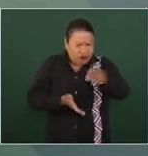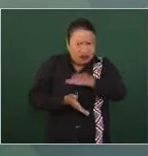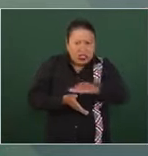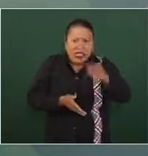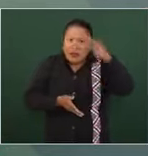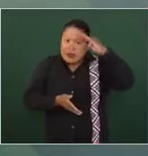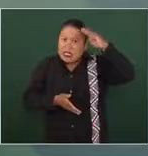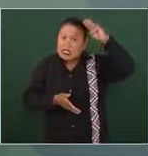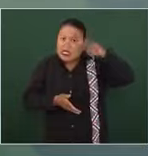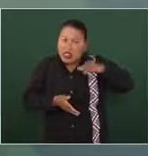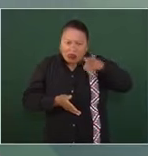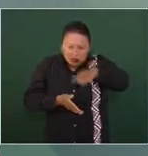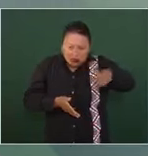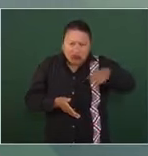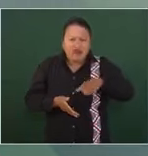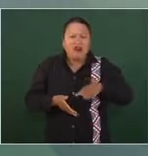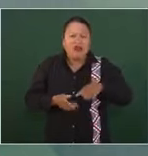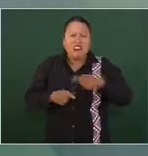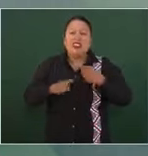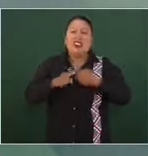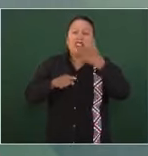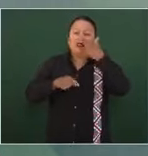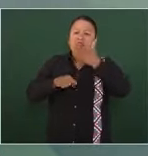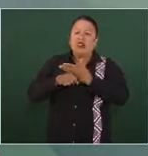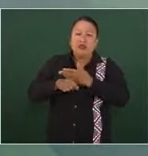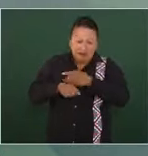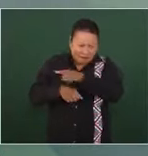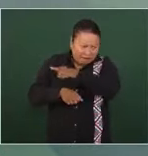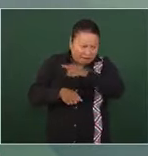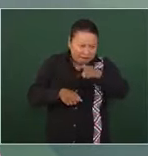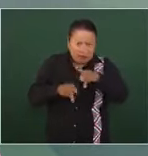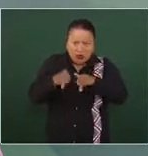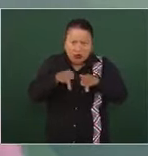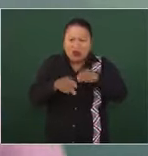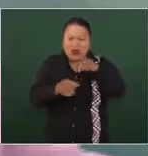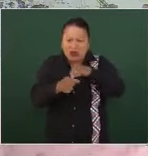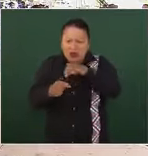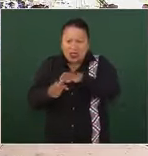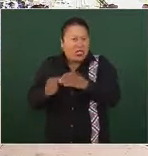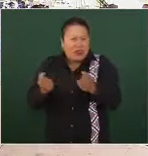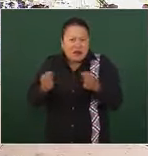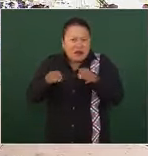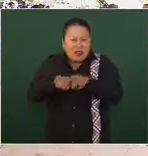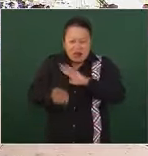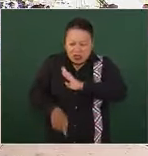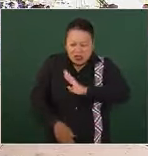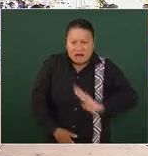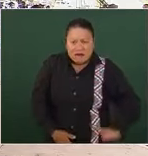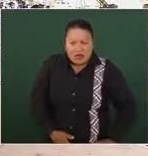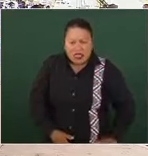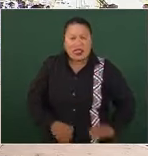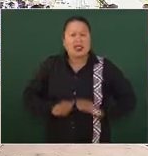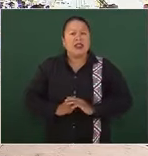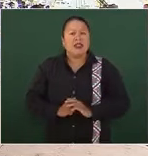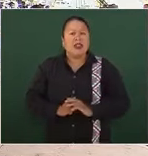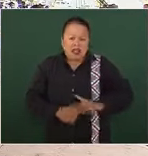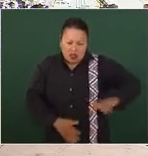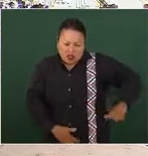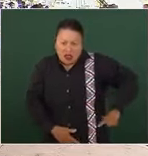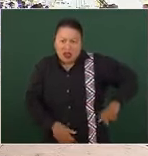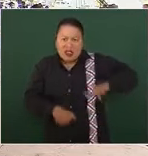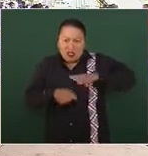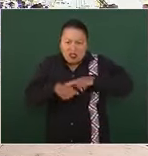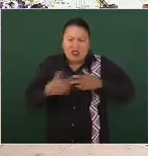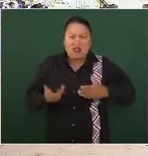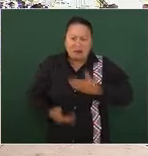magistrados a los ministros así como se elige a los presidentes municipales a los gobernadores